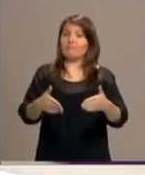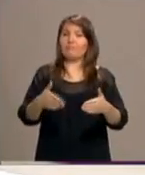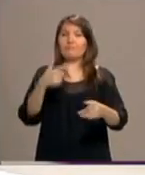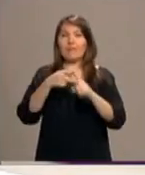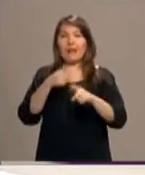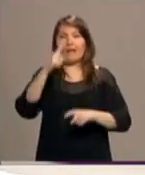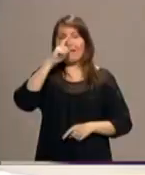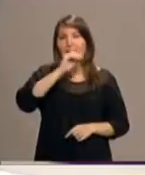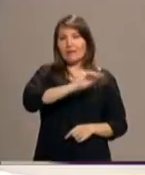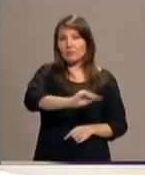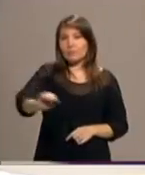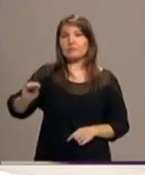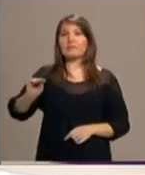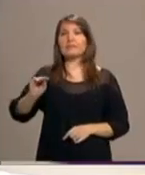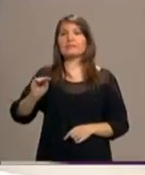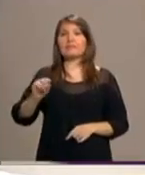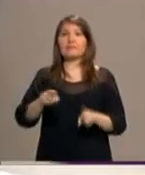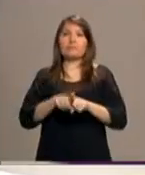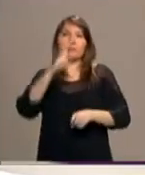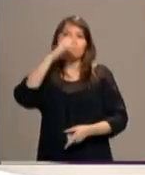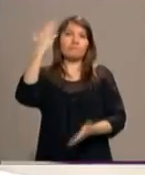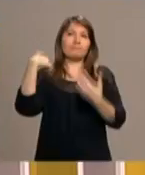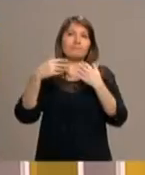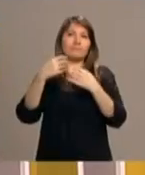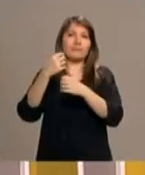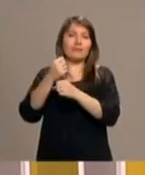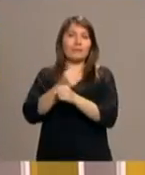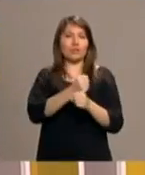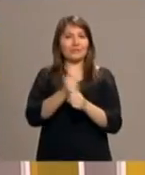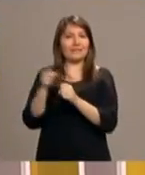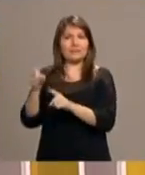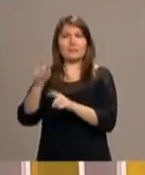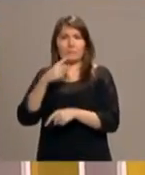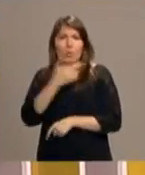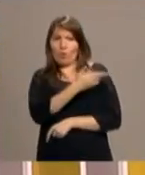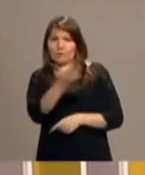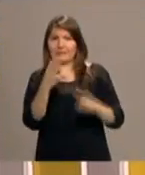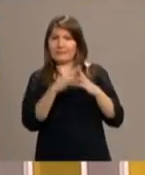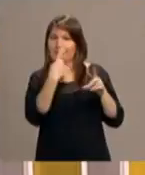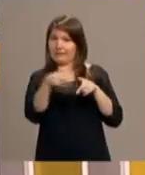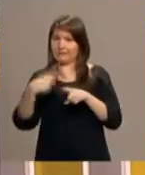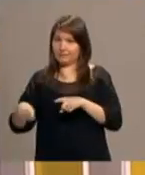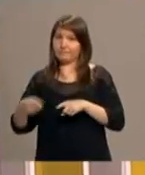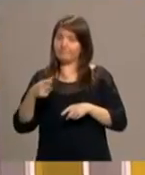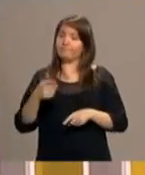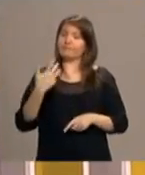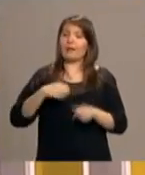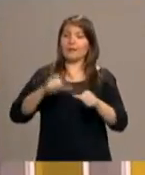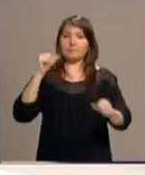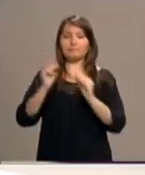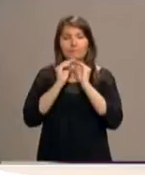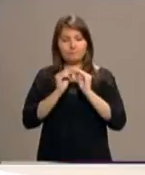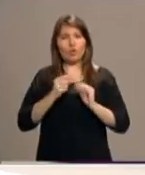o conmemorada esta efeméride por la iglesia evangélica, sino también por las demás iglesias. Entonces, se ha trabajado, se ha creado